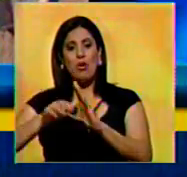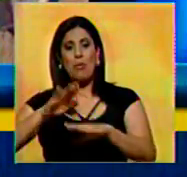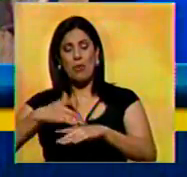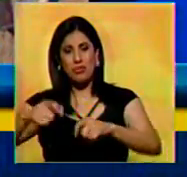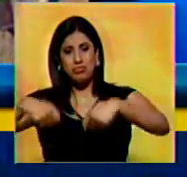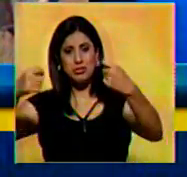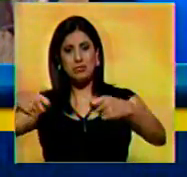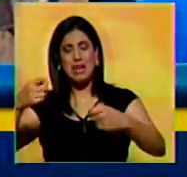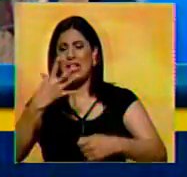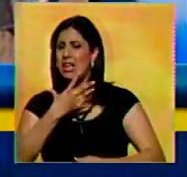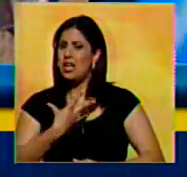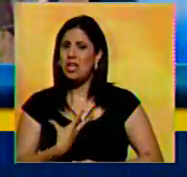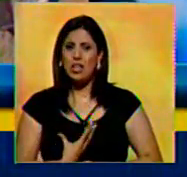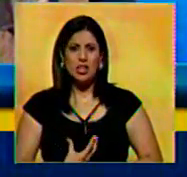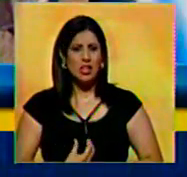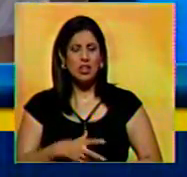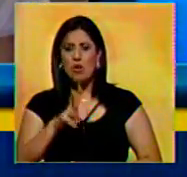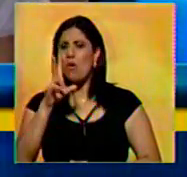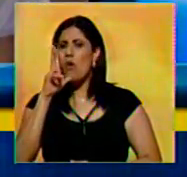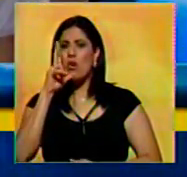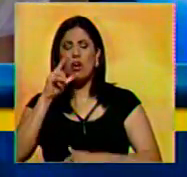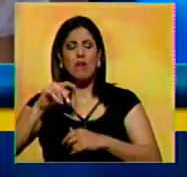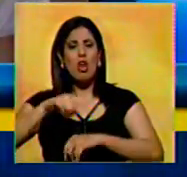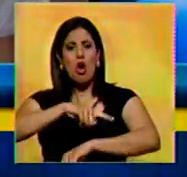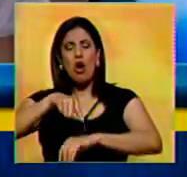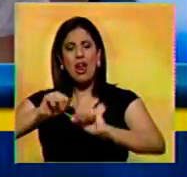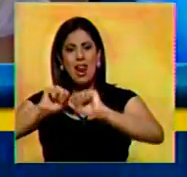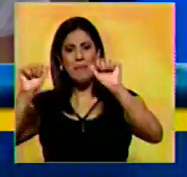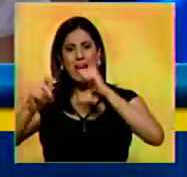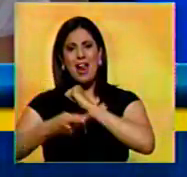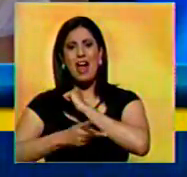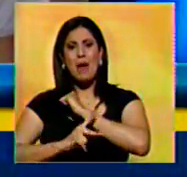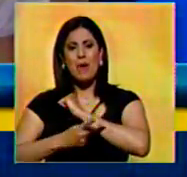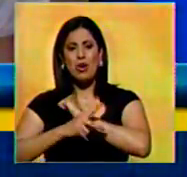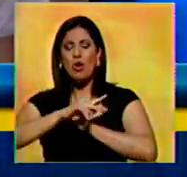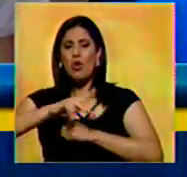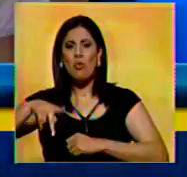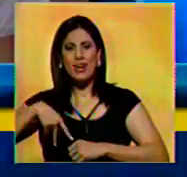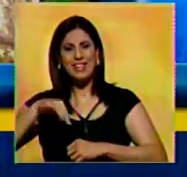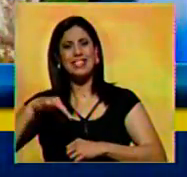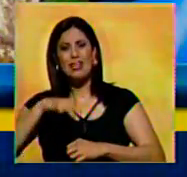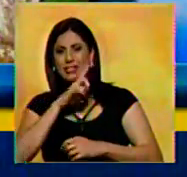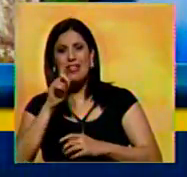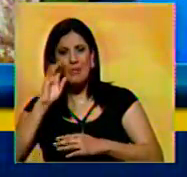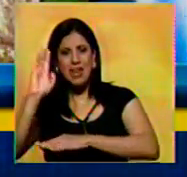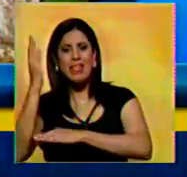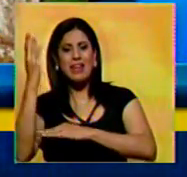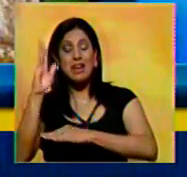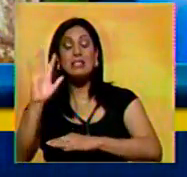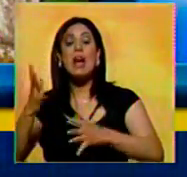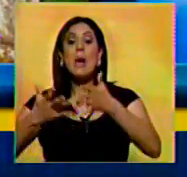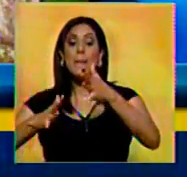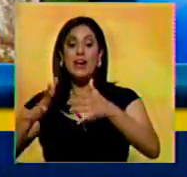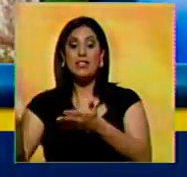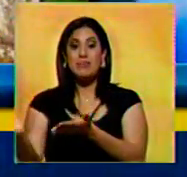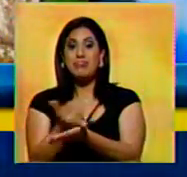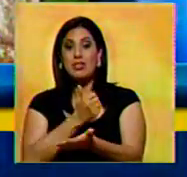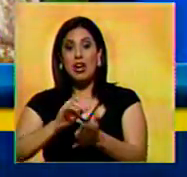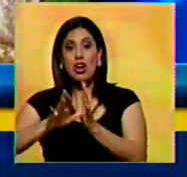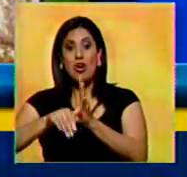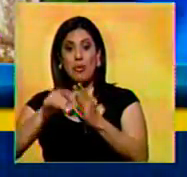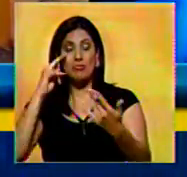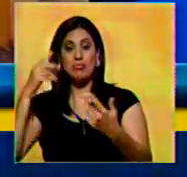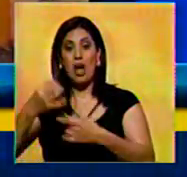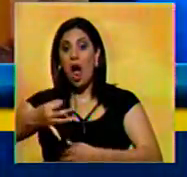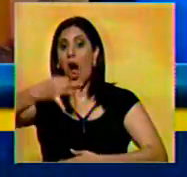Manifestó que con tristeza y consternación en horas de la mañana, en la parroquia Nuestra Señora de Begoña, se descubrió que habían profanado el